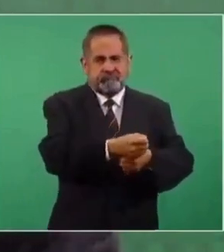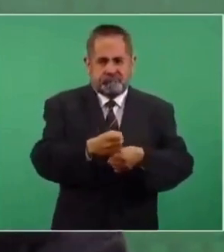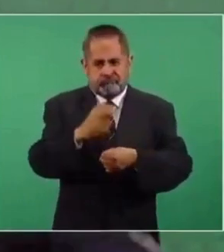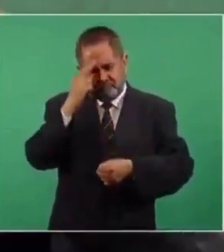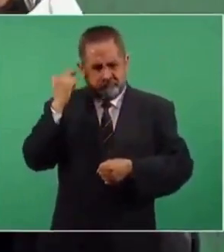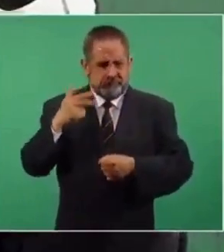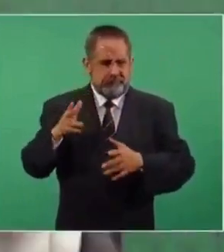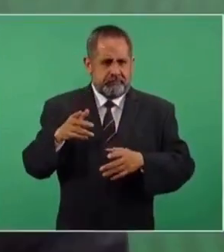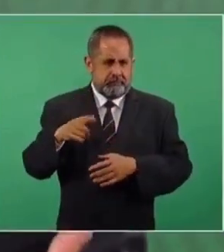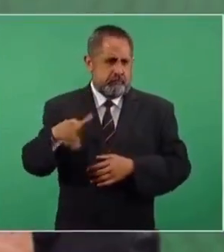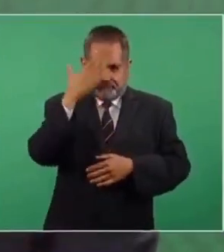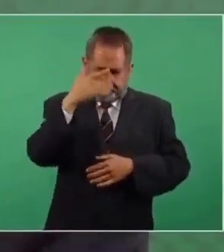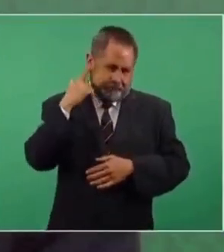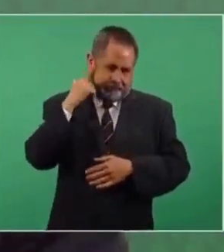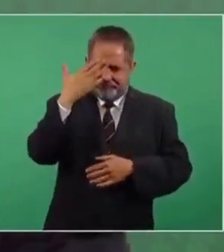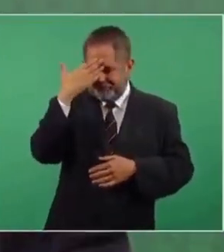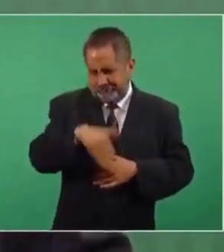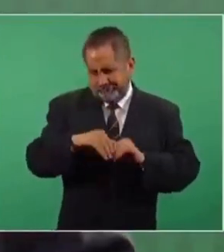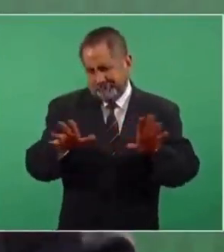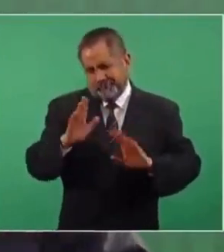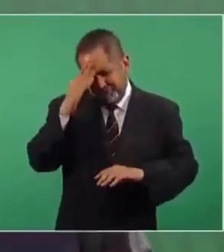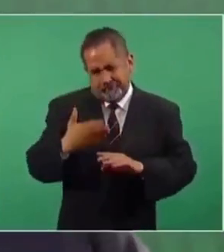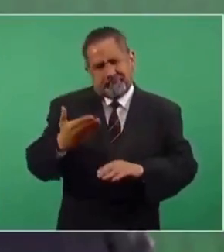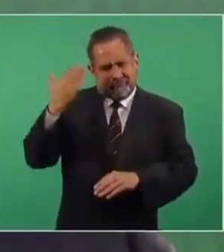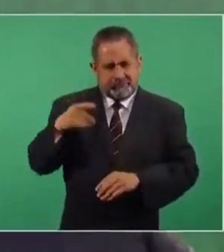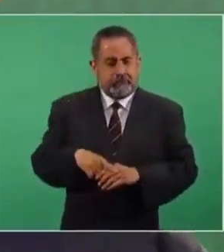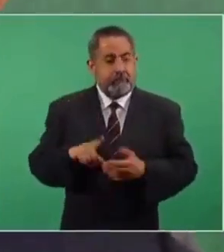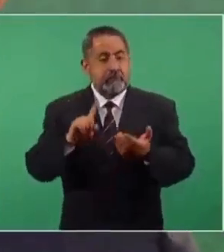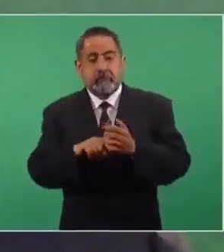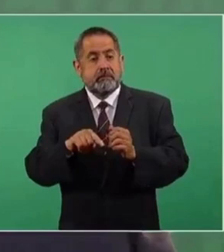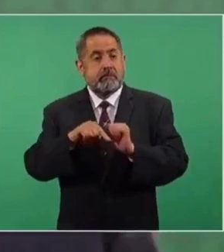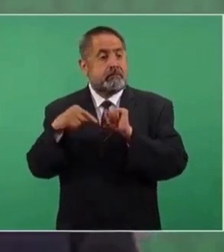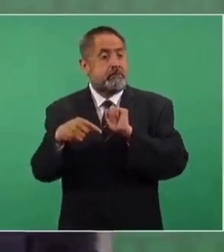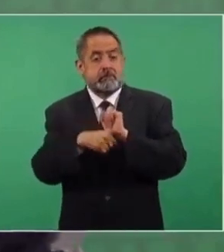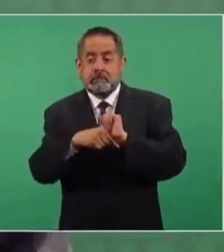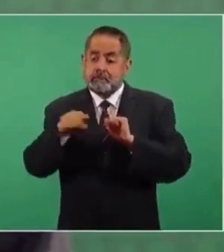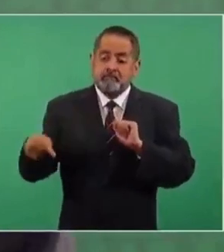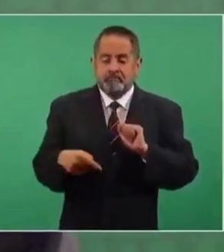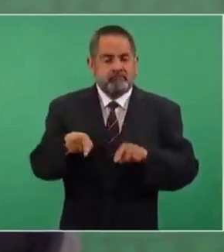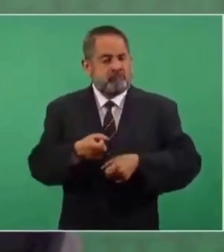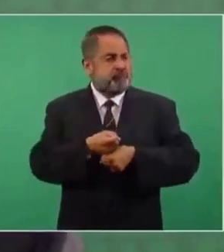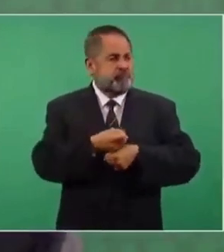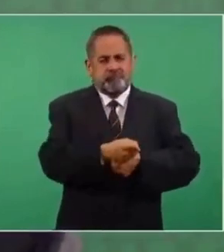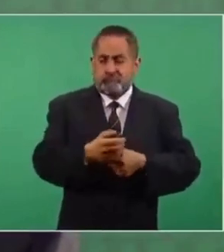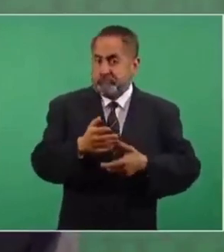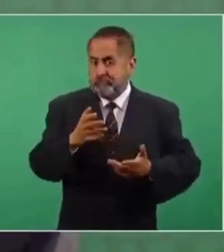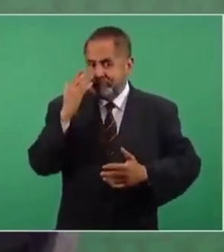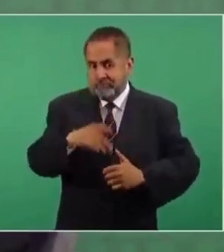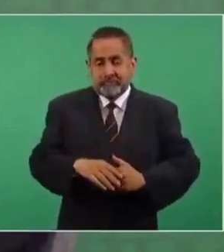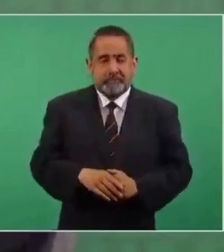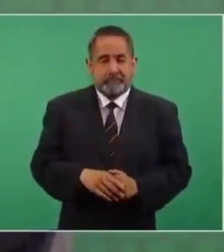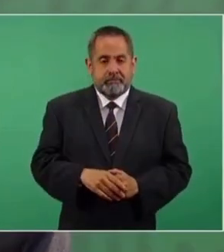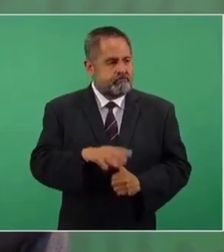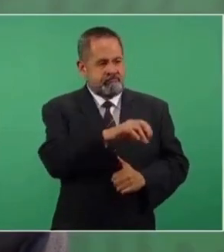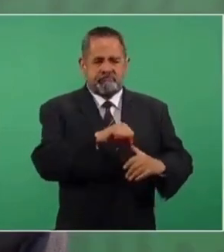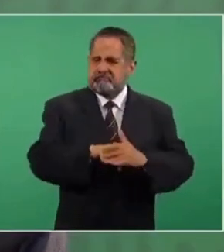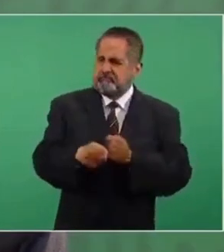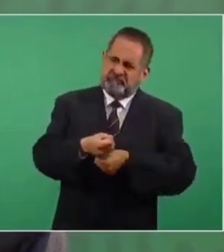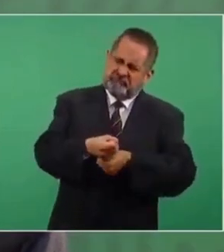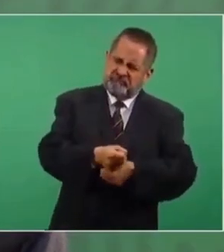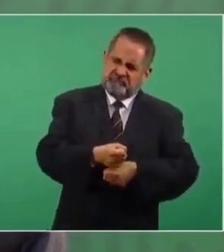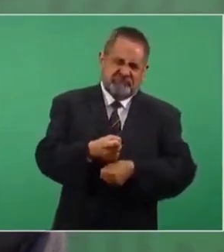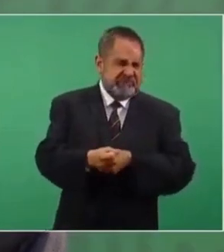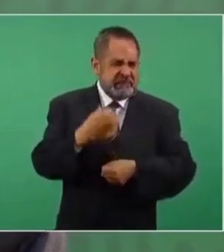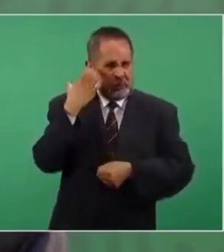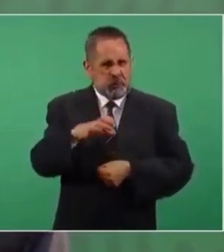como es de dominio público, ahí estaban los sótanos para encerrar y torturar